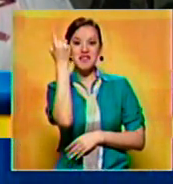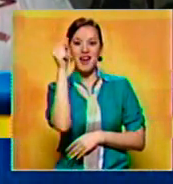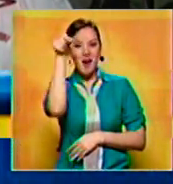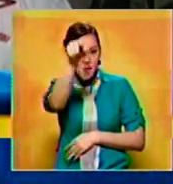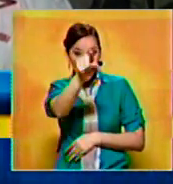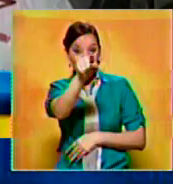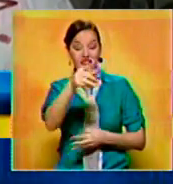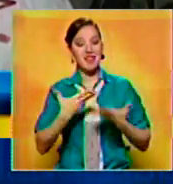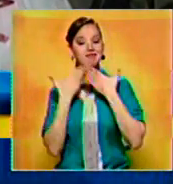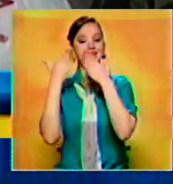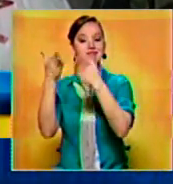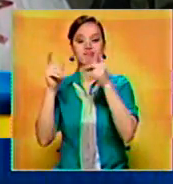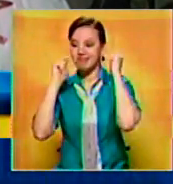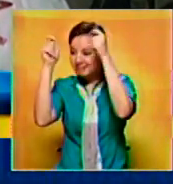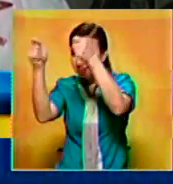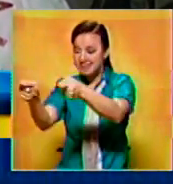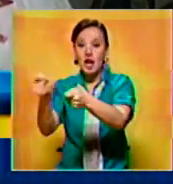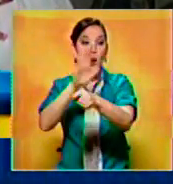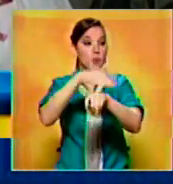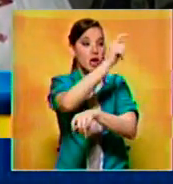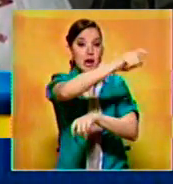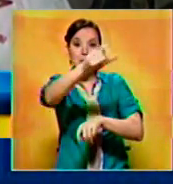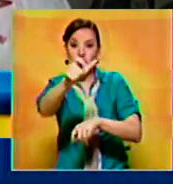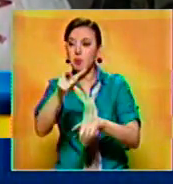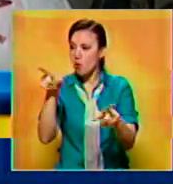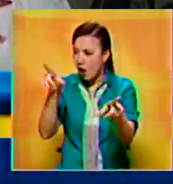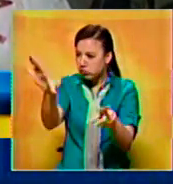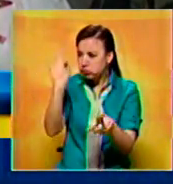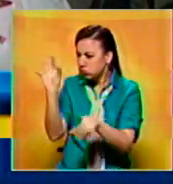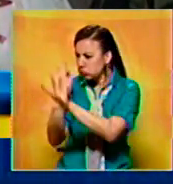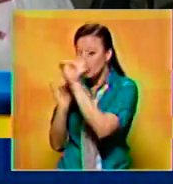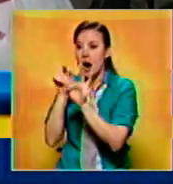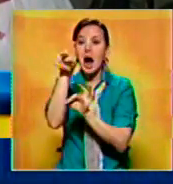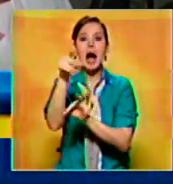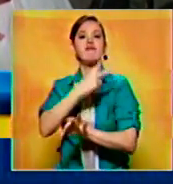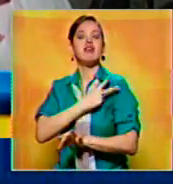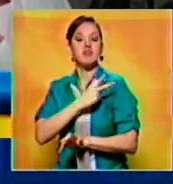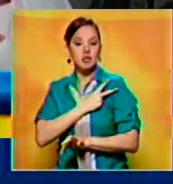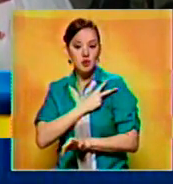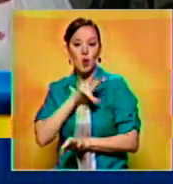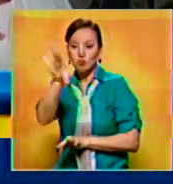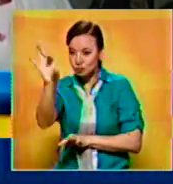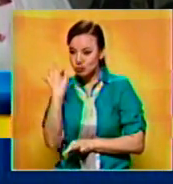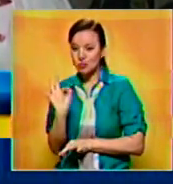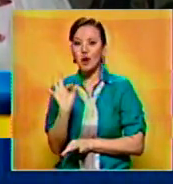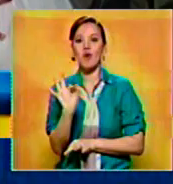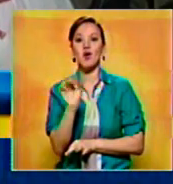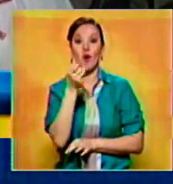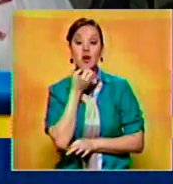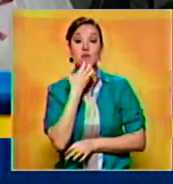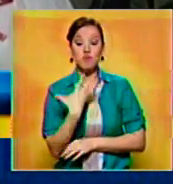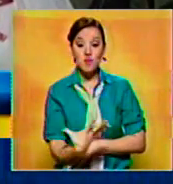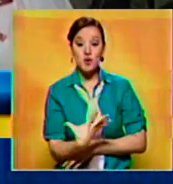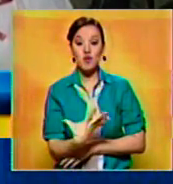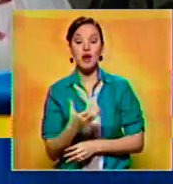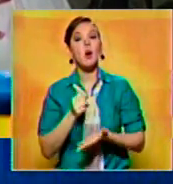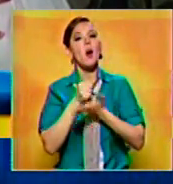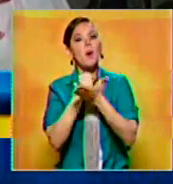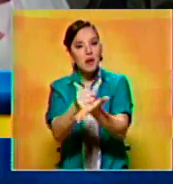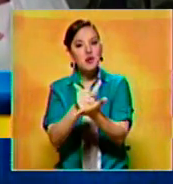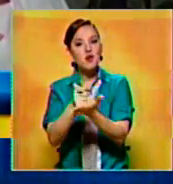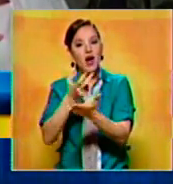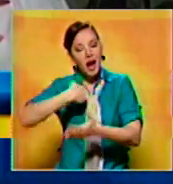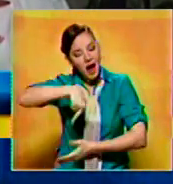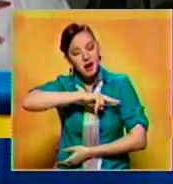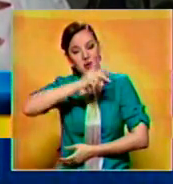que es el pueblo quien se lo da a los periodistas por ese trabajo productivo y creador en beneficio de nuestro pueblo y